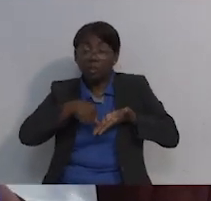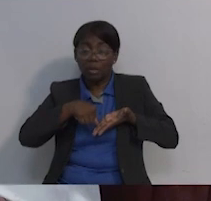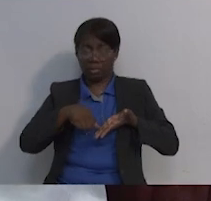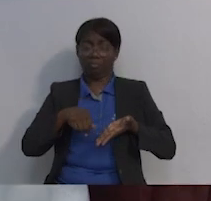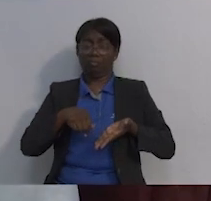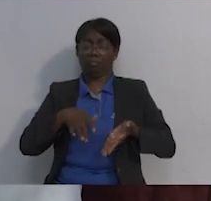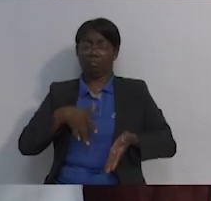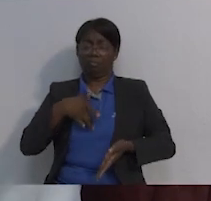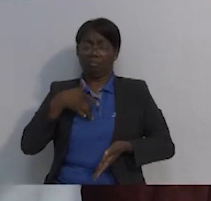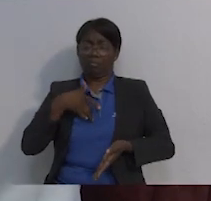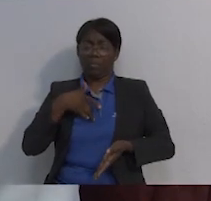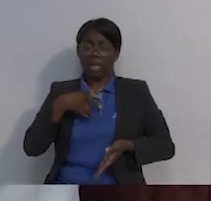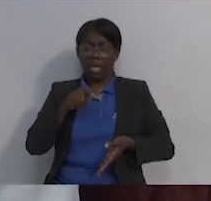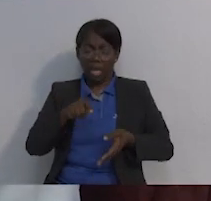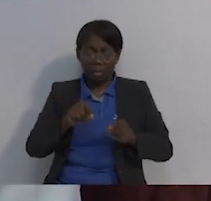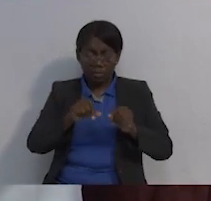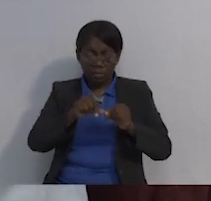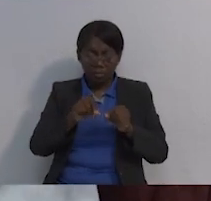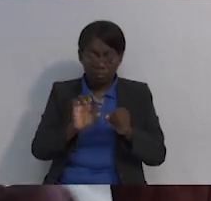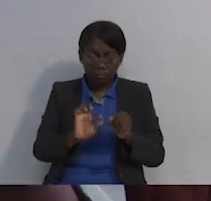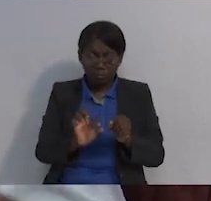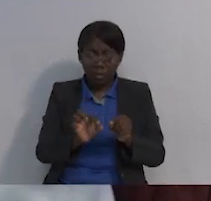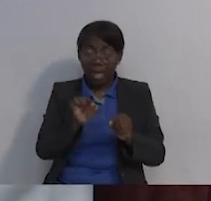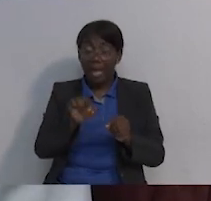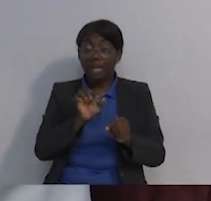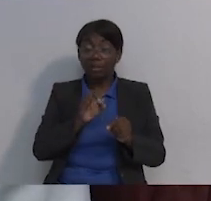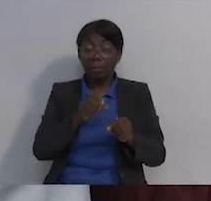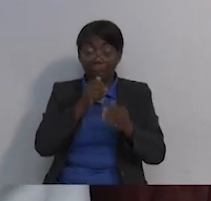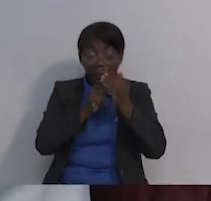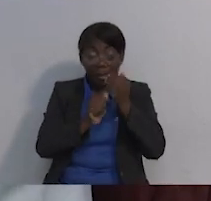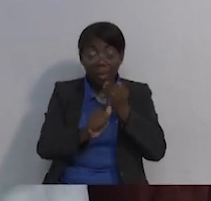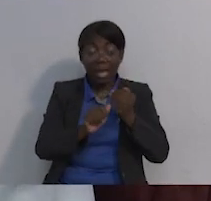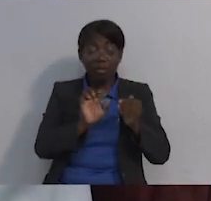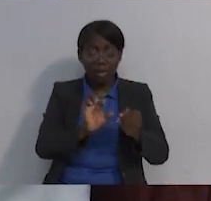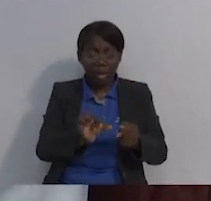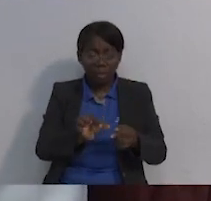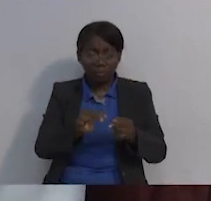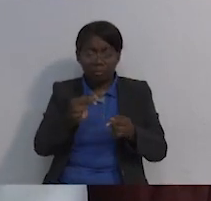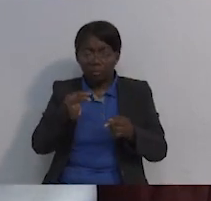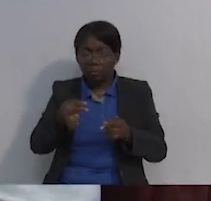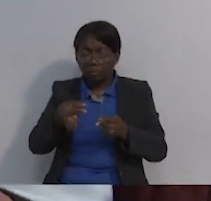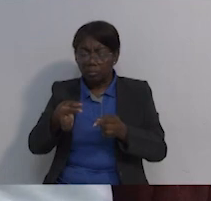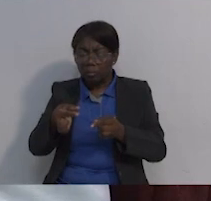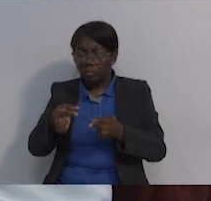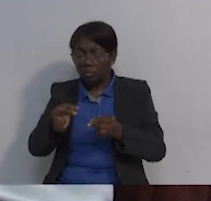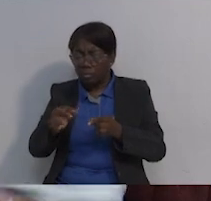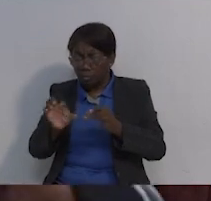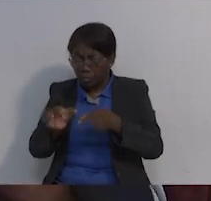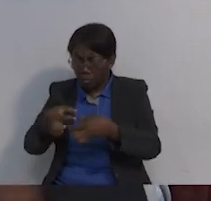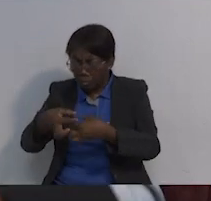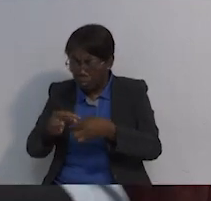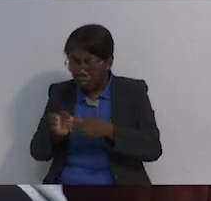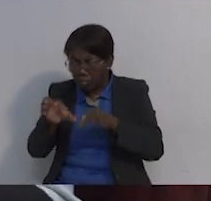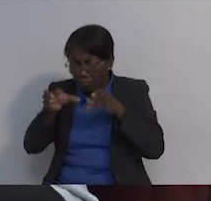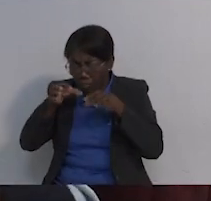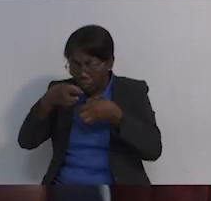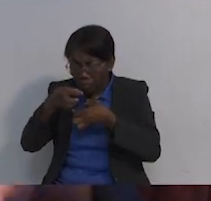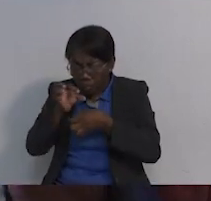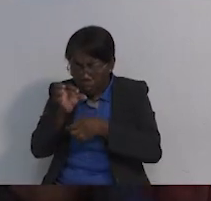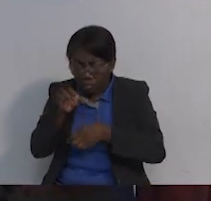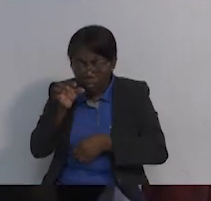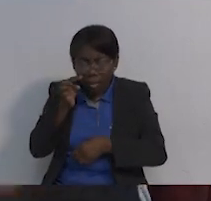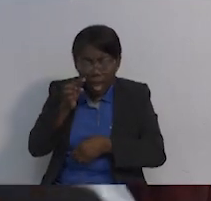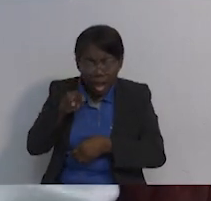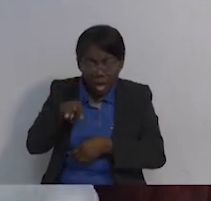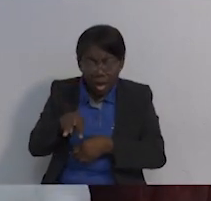cirujano, él me hace una biopsia en su clínica y pues me llama a